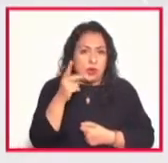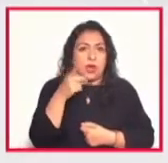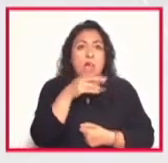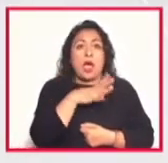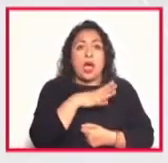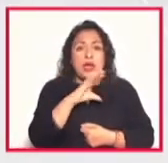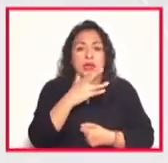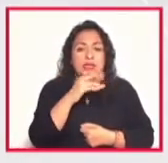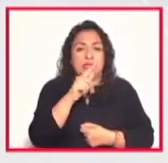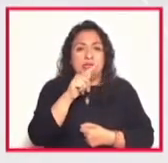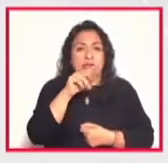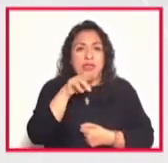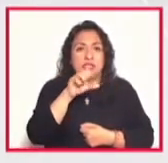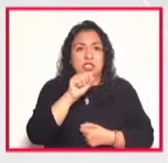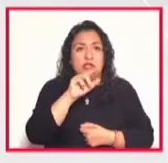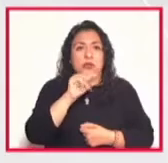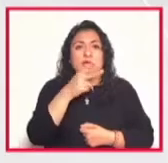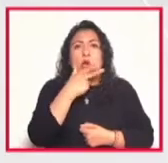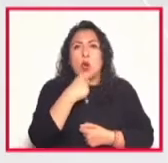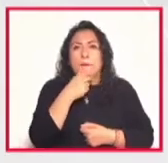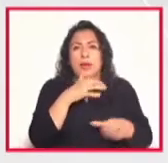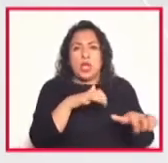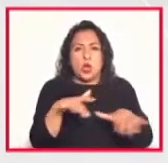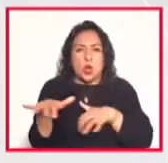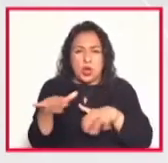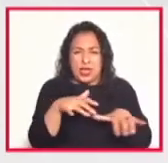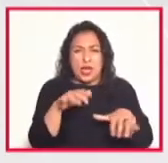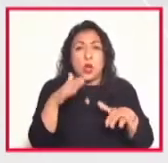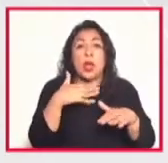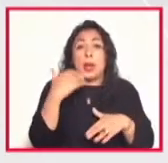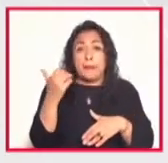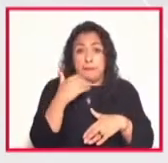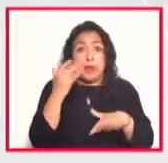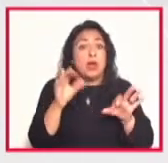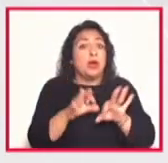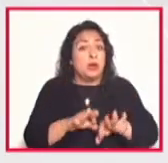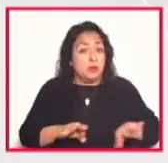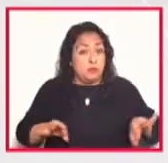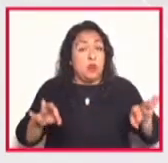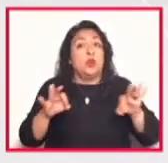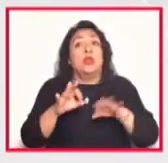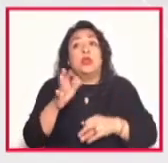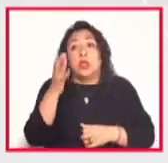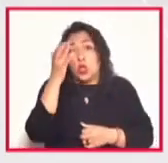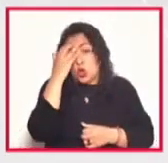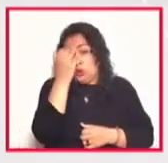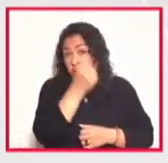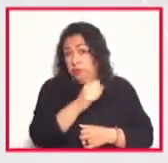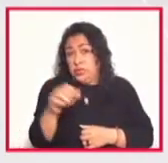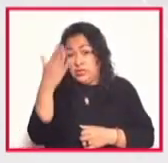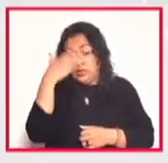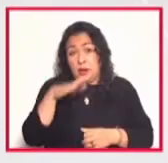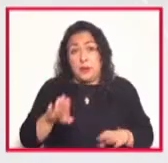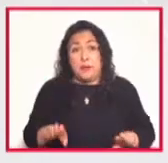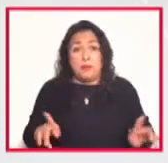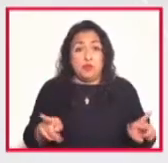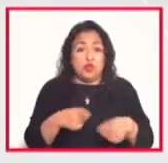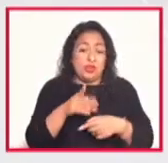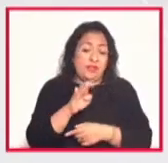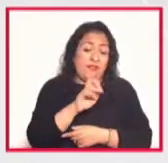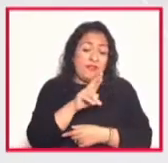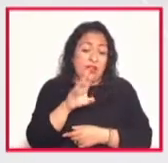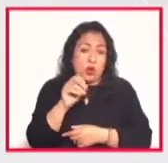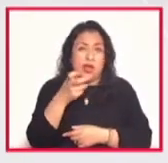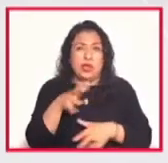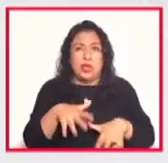un organista y clavecinista alemán muy distinguido por el más conocedor de la música barroca en este caso fue un concierto